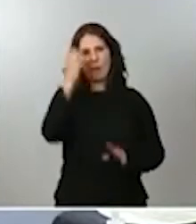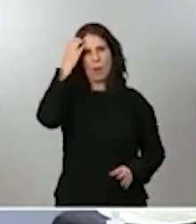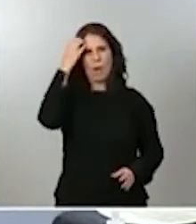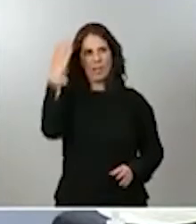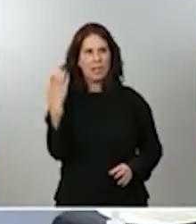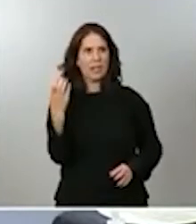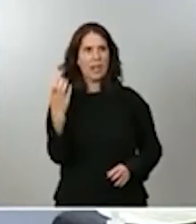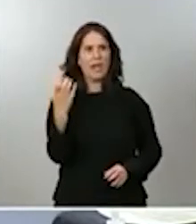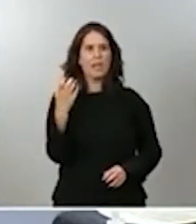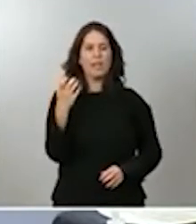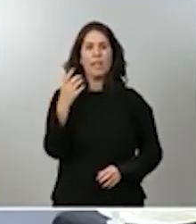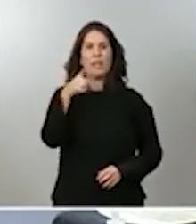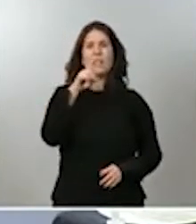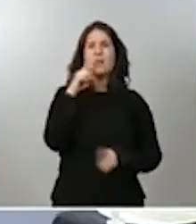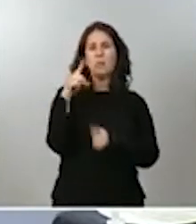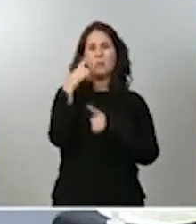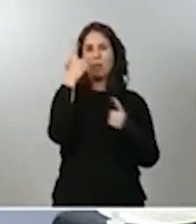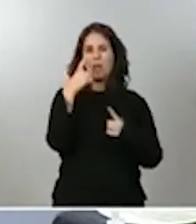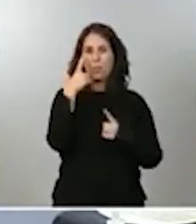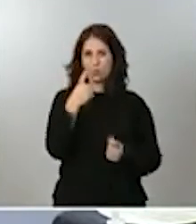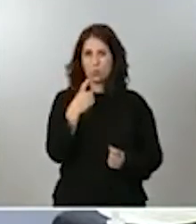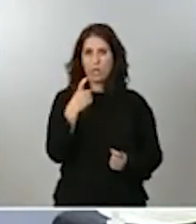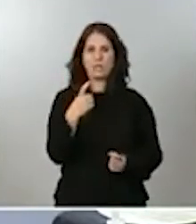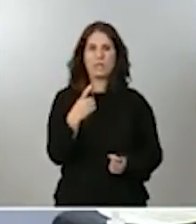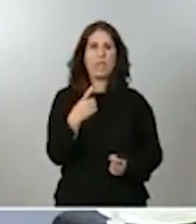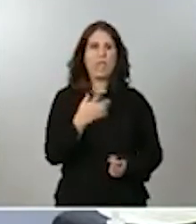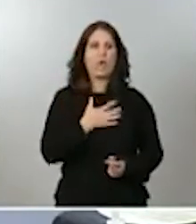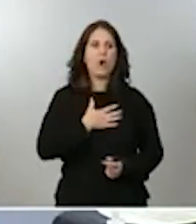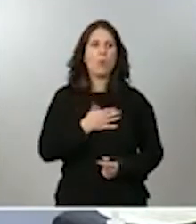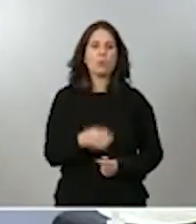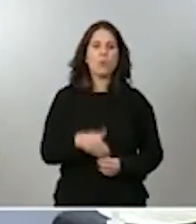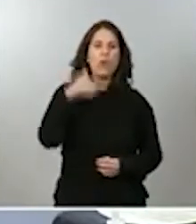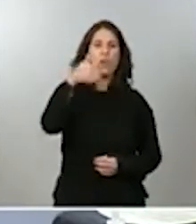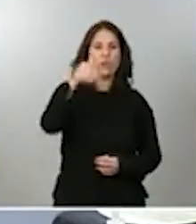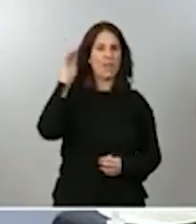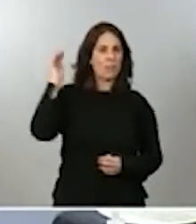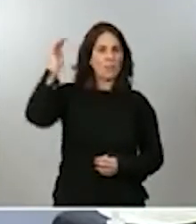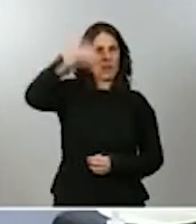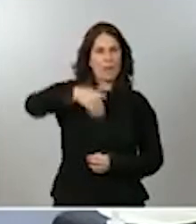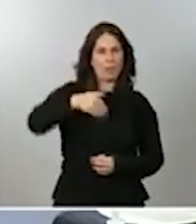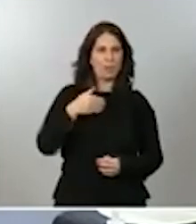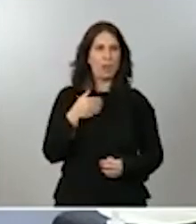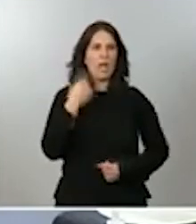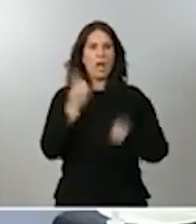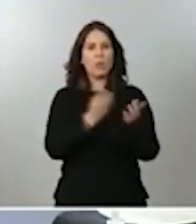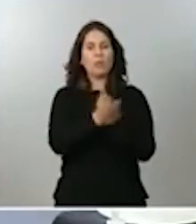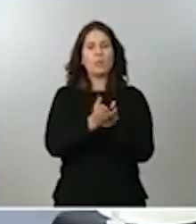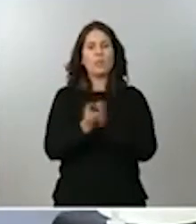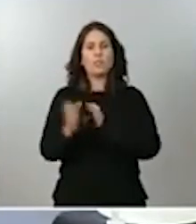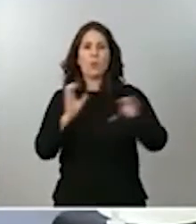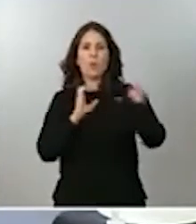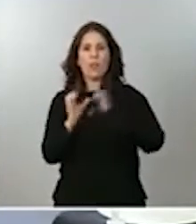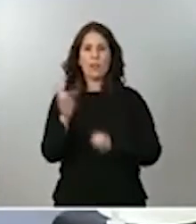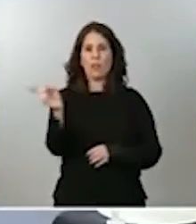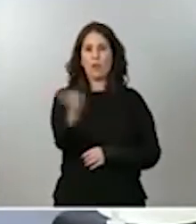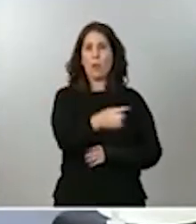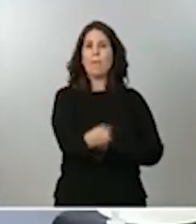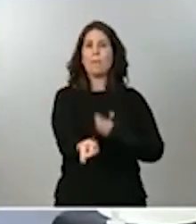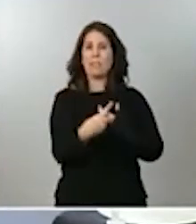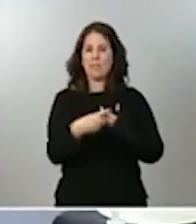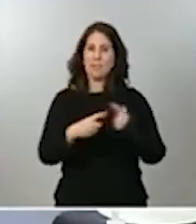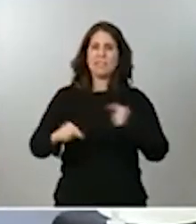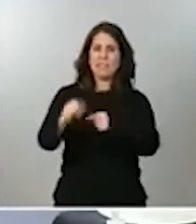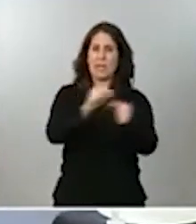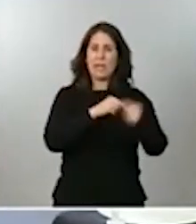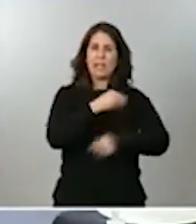preguntas que hacía y respecto a un posible horizonte republicano. Algunos medios de comunicación estáis participando de ese debate haciendo encuestas, hay otros